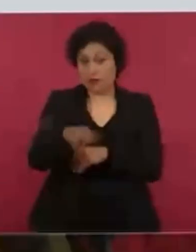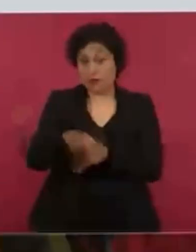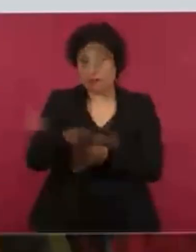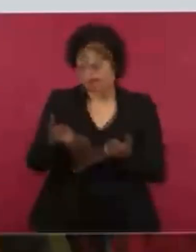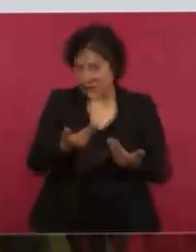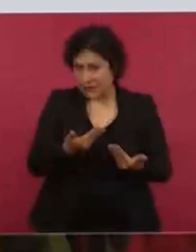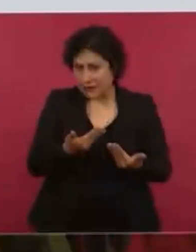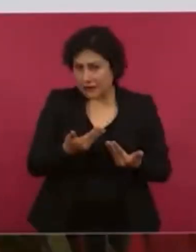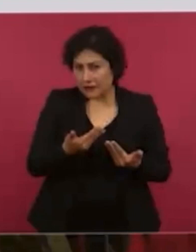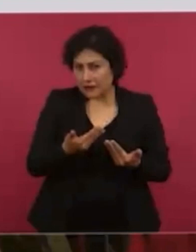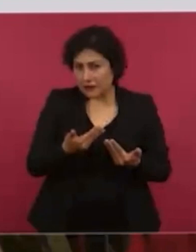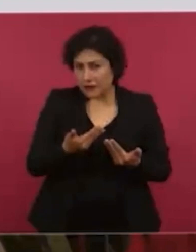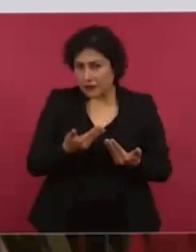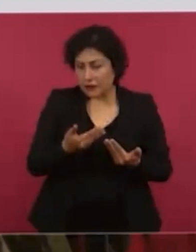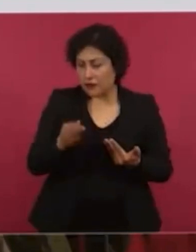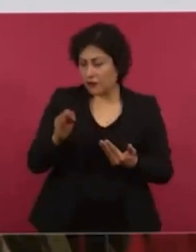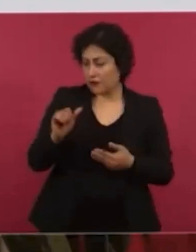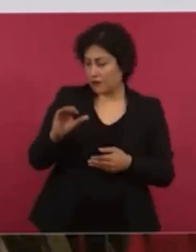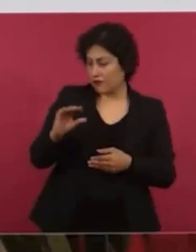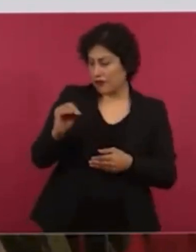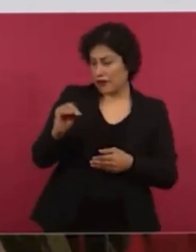Vox. A los. Fachos.